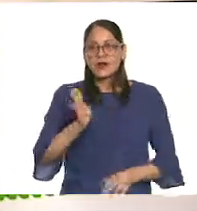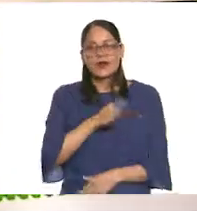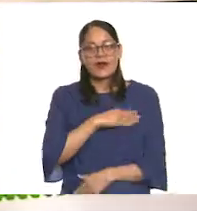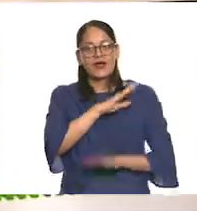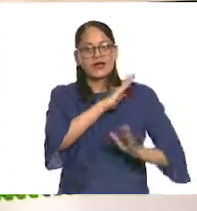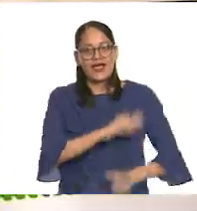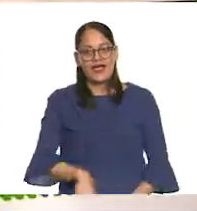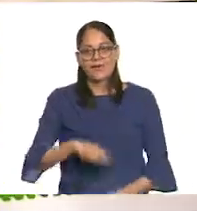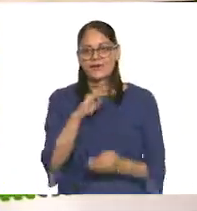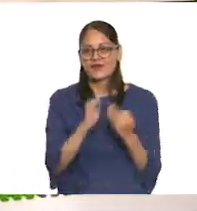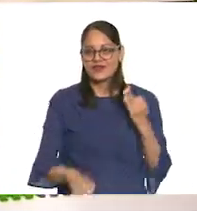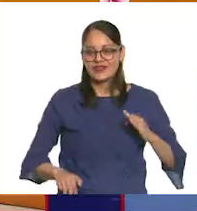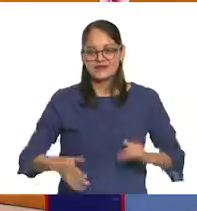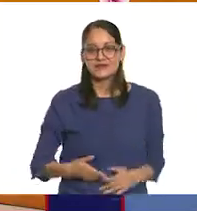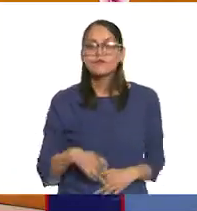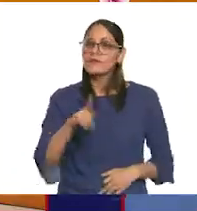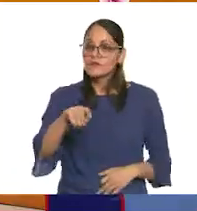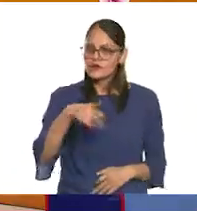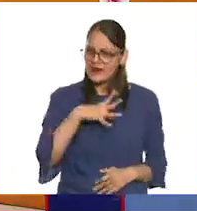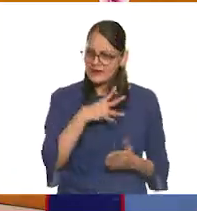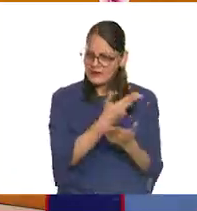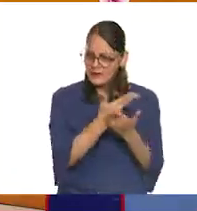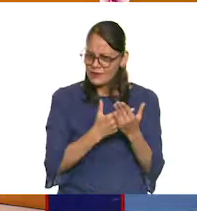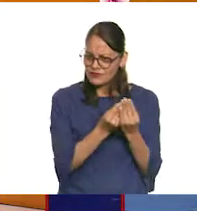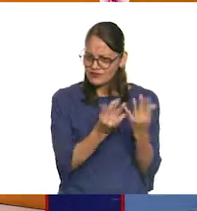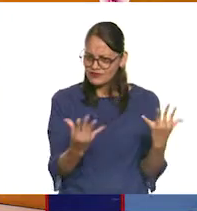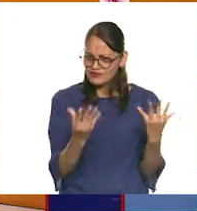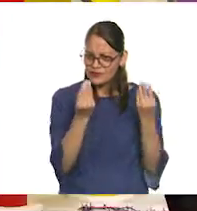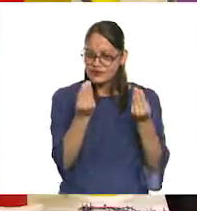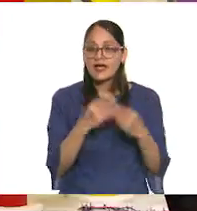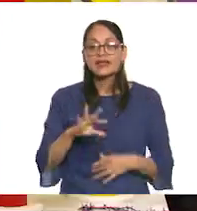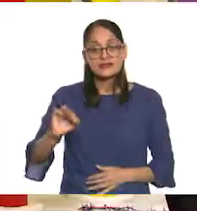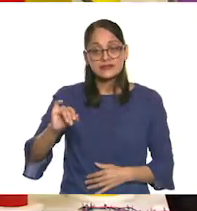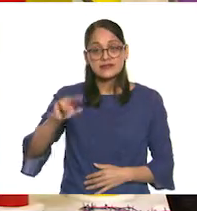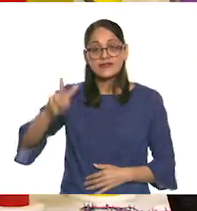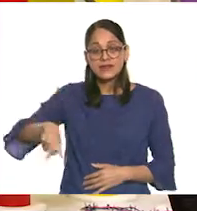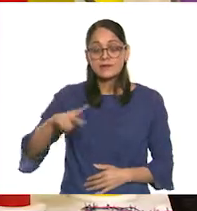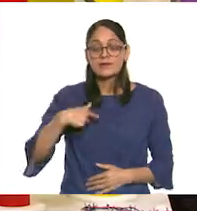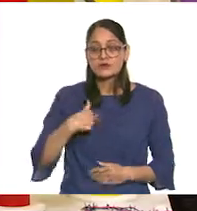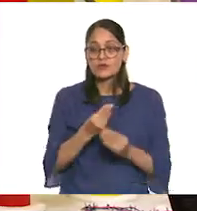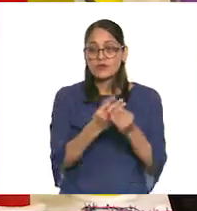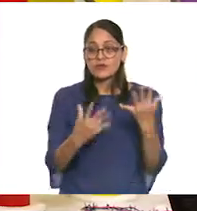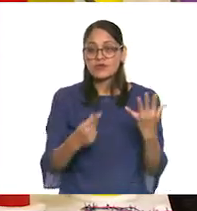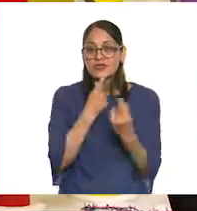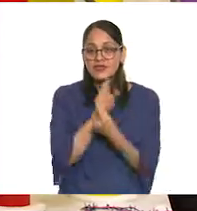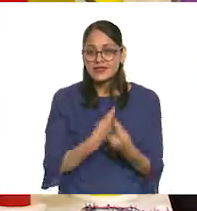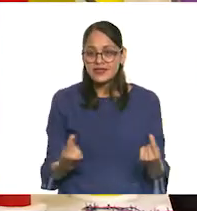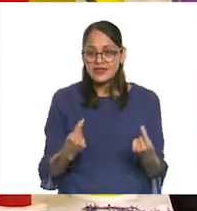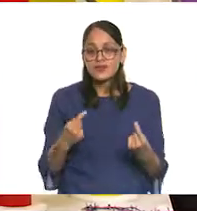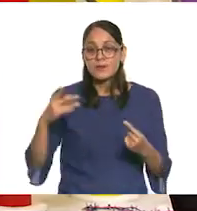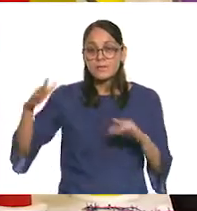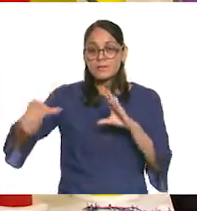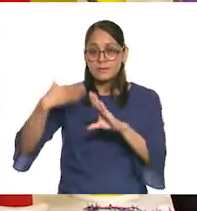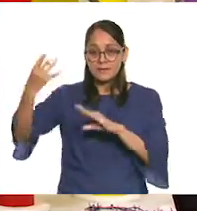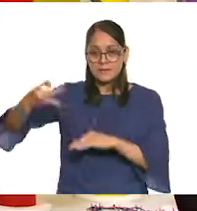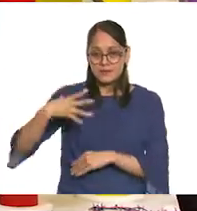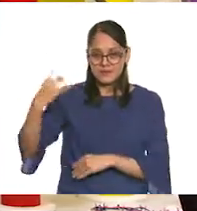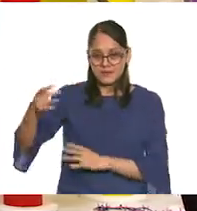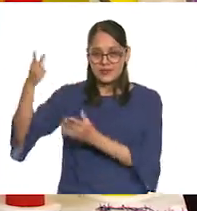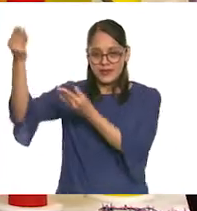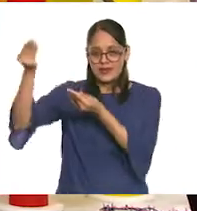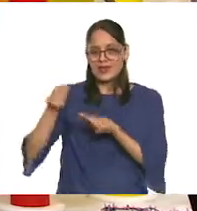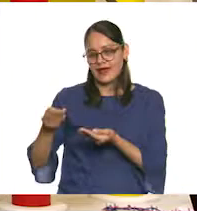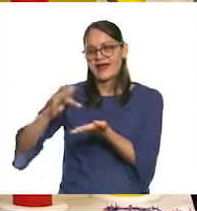ya llegaste, Erick. Y veo que traes muchos dibujos. Sí, sí, tengo la fortuna de que muchas niñas y niños enviaron sus dibujos. Muchas